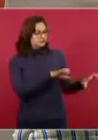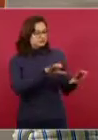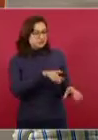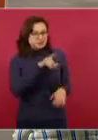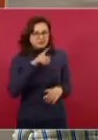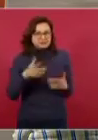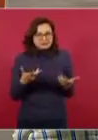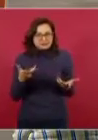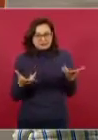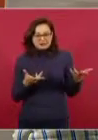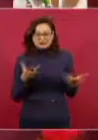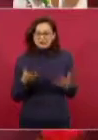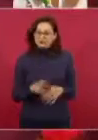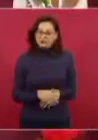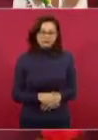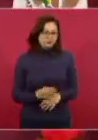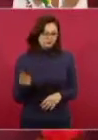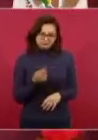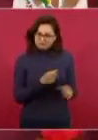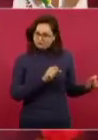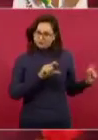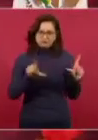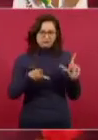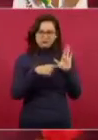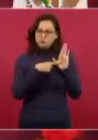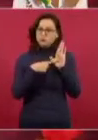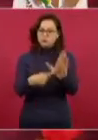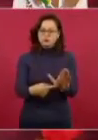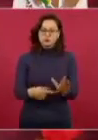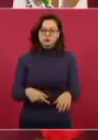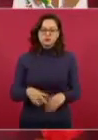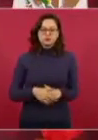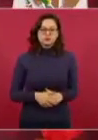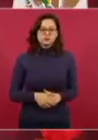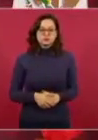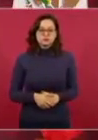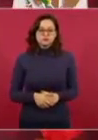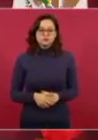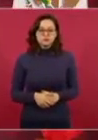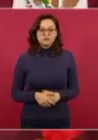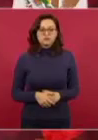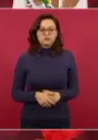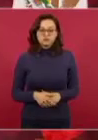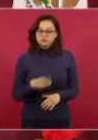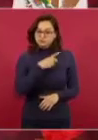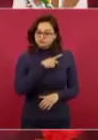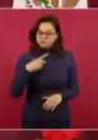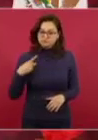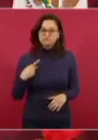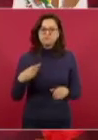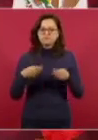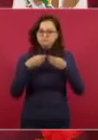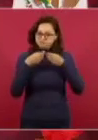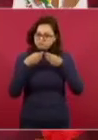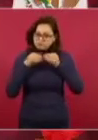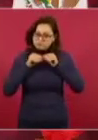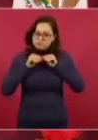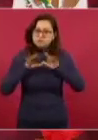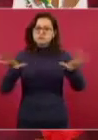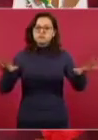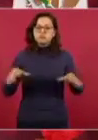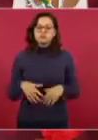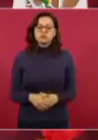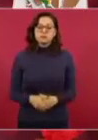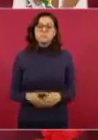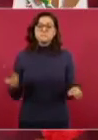que ya hay que hacer cada vez más pública la vida pública, ¿qué caracterizaba al